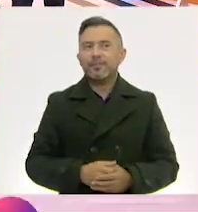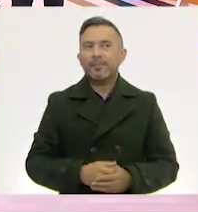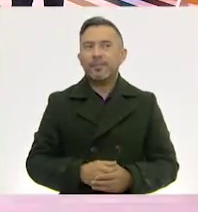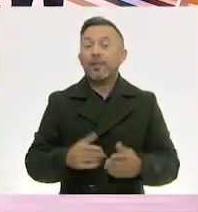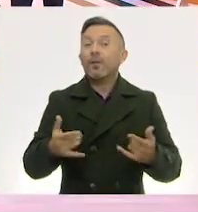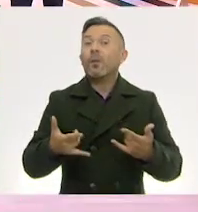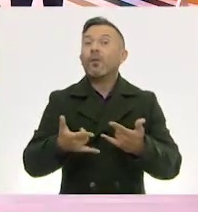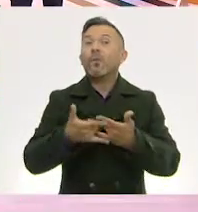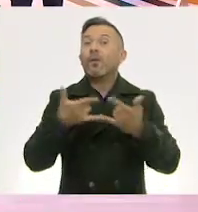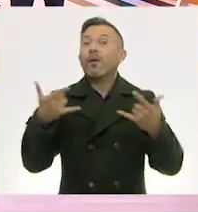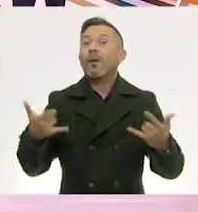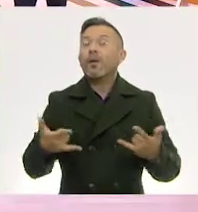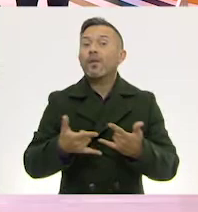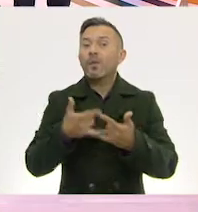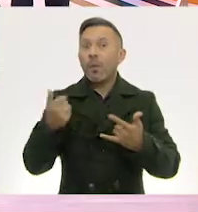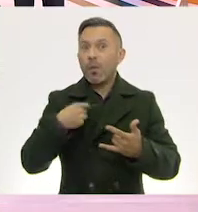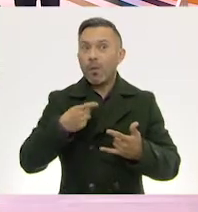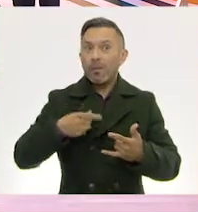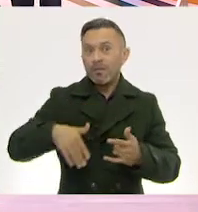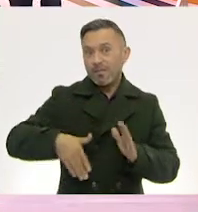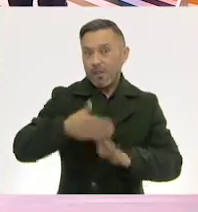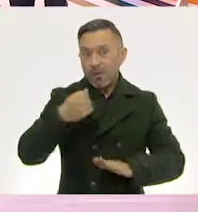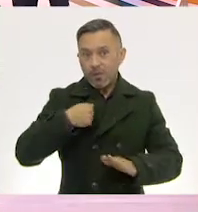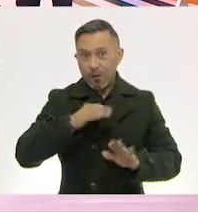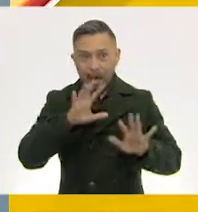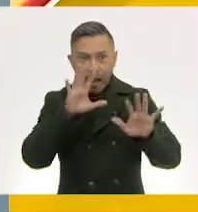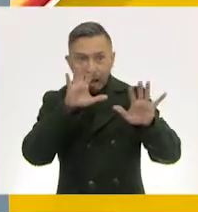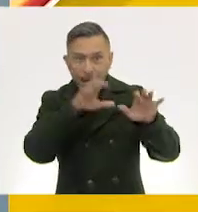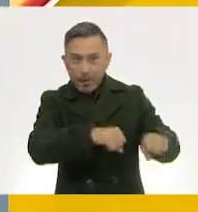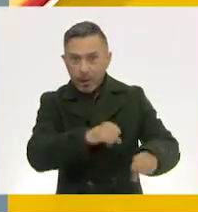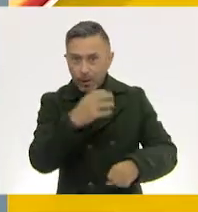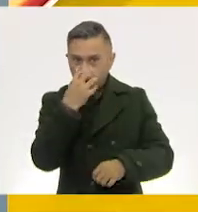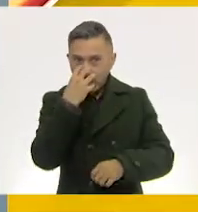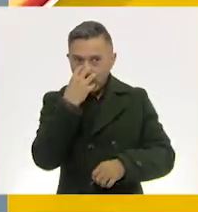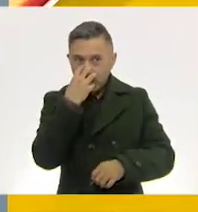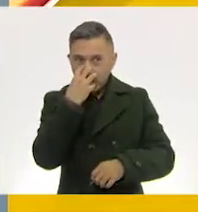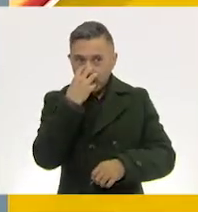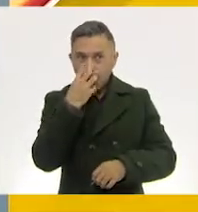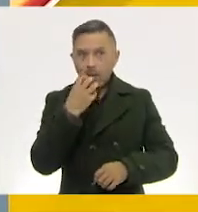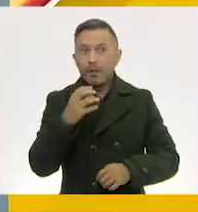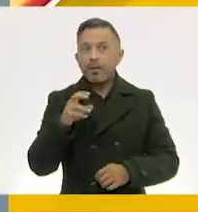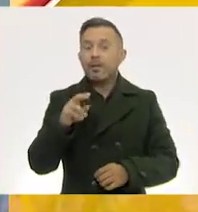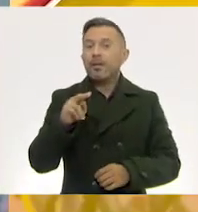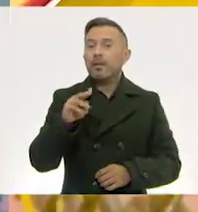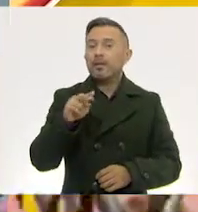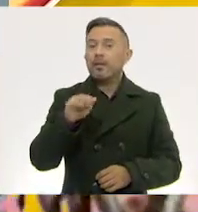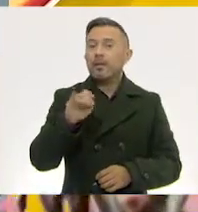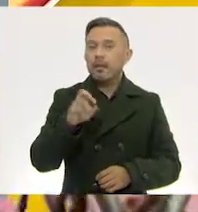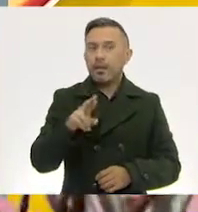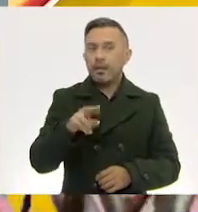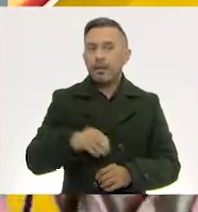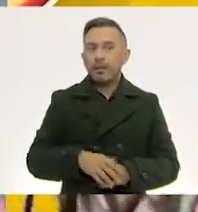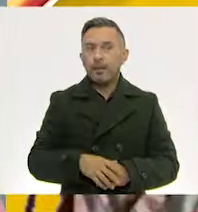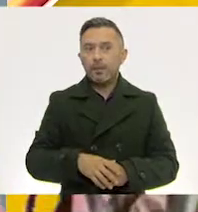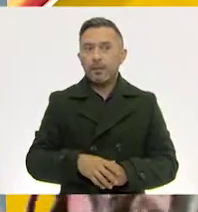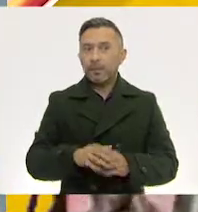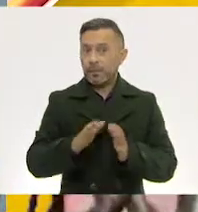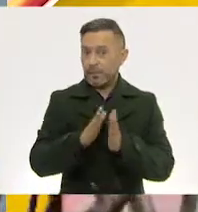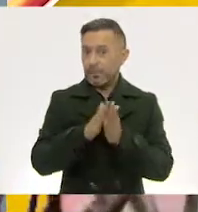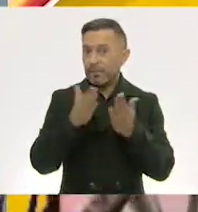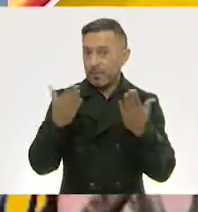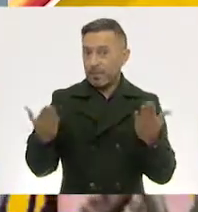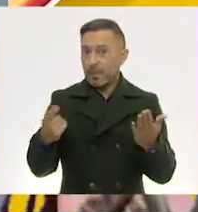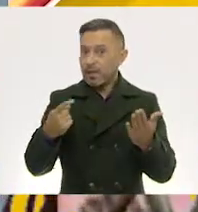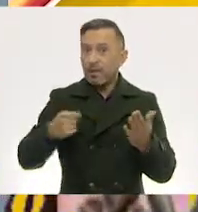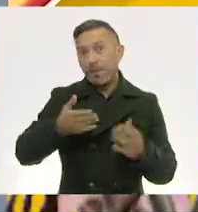a cazar un oso. De Michelle Rosen y Helen Oxenbury. Vamos a cazar un